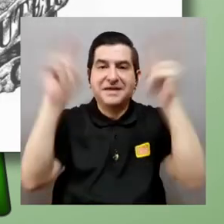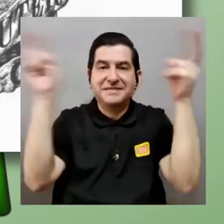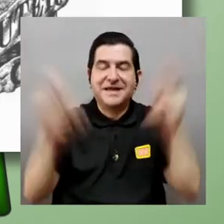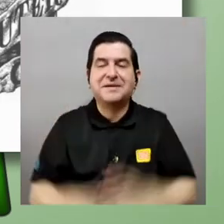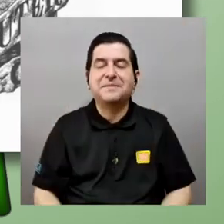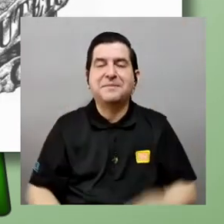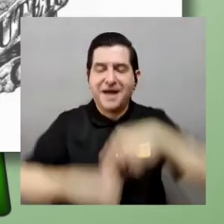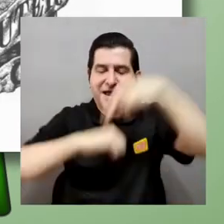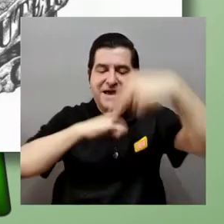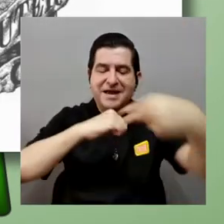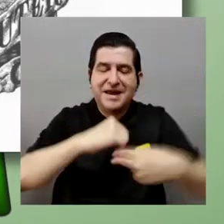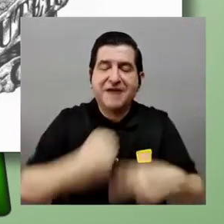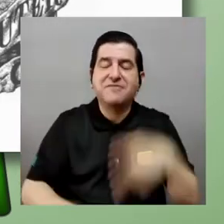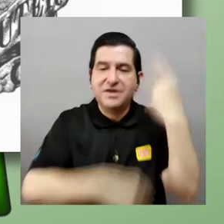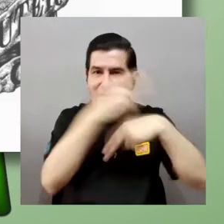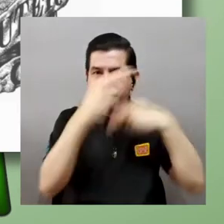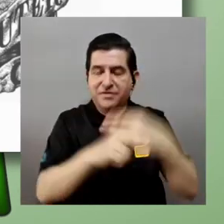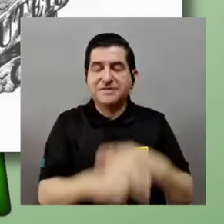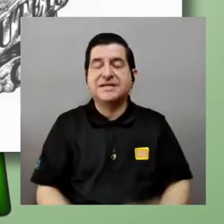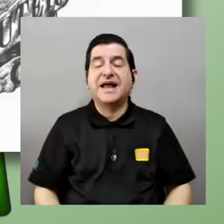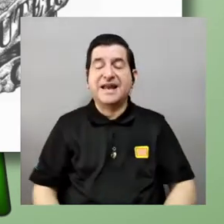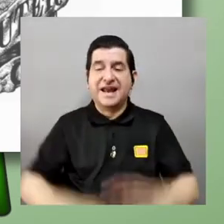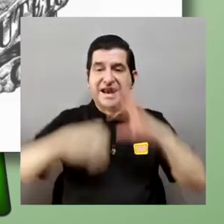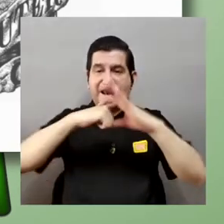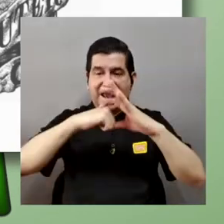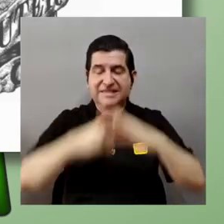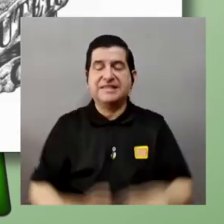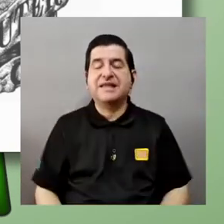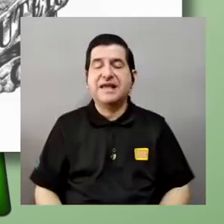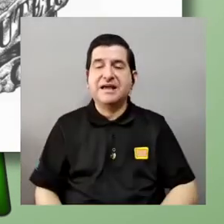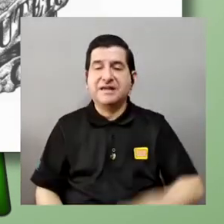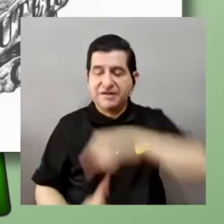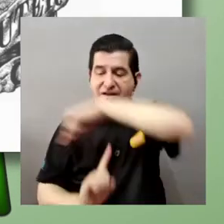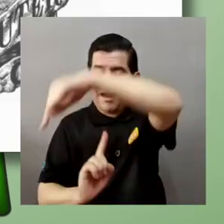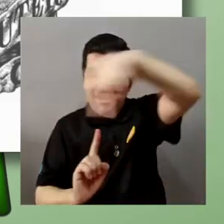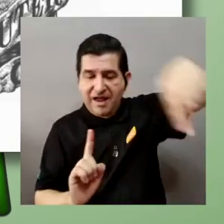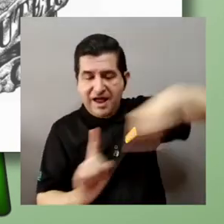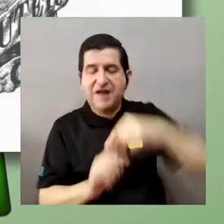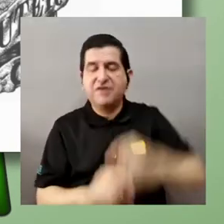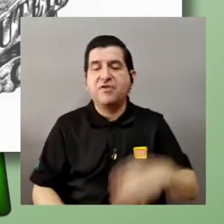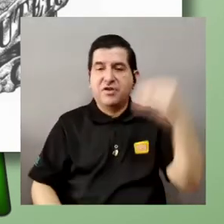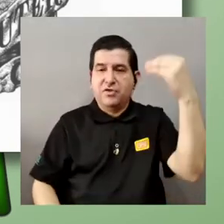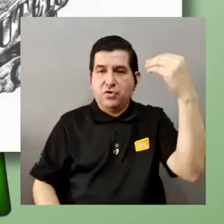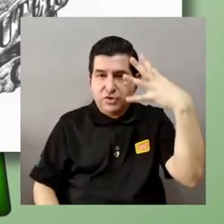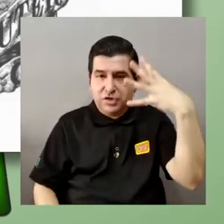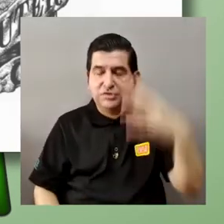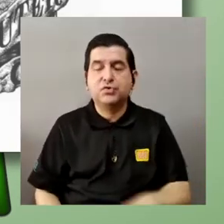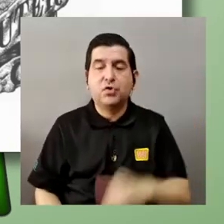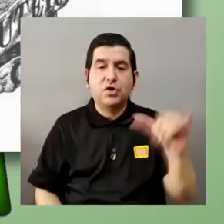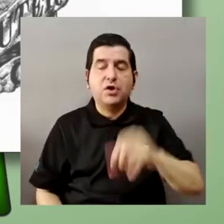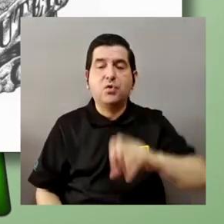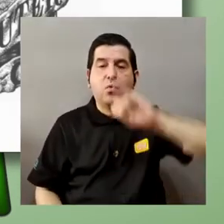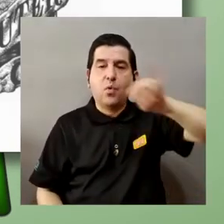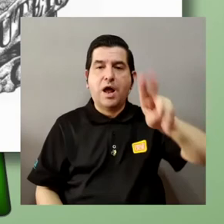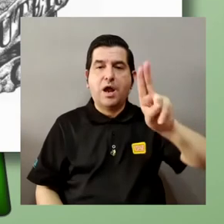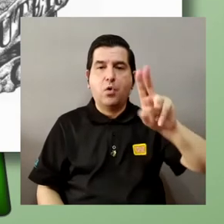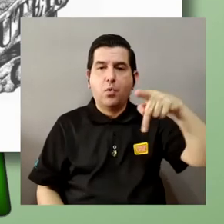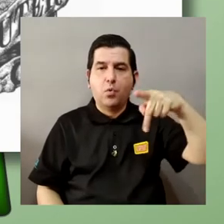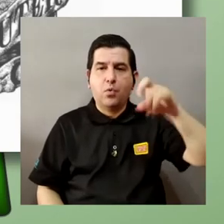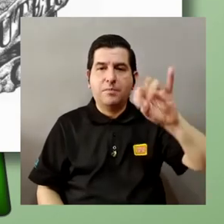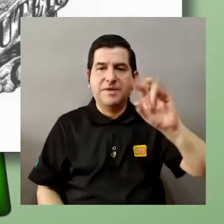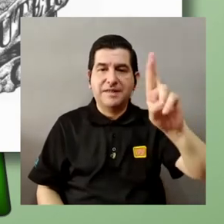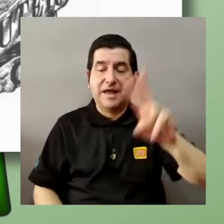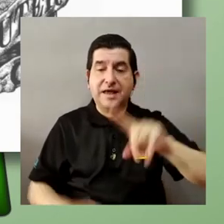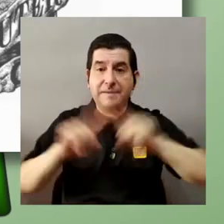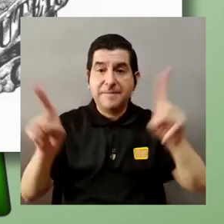gravitación universal de por qué el planeta Tierra gira alrededor del Sol y por qué Júpiter gira alrededor del Sol y cómo gira pero